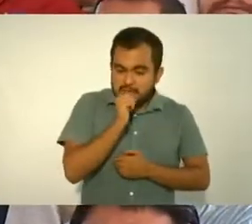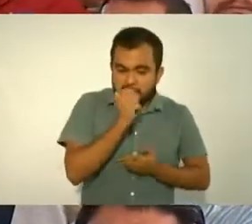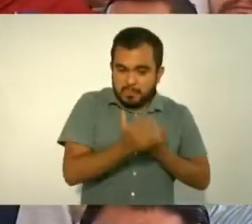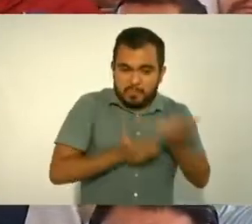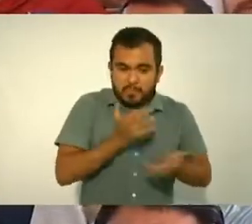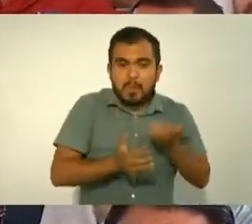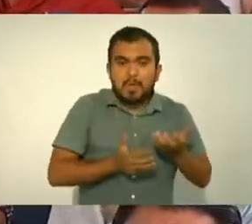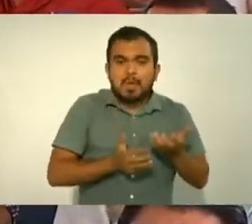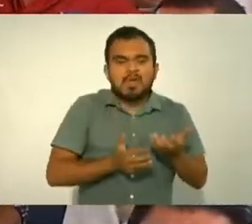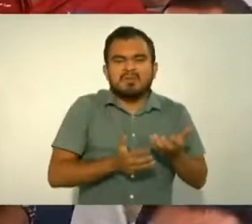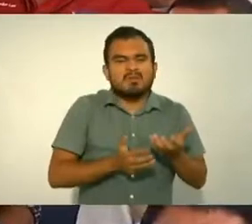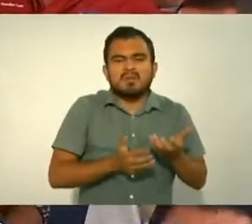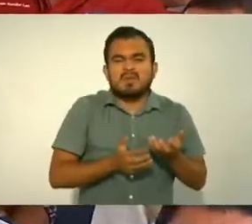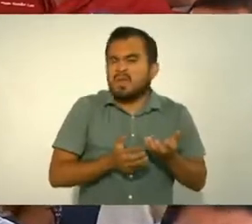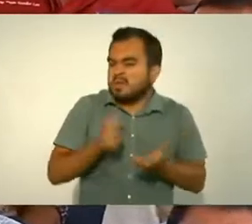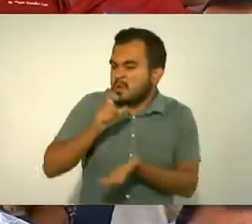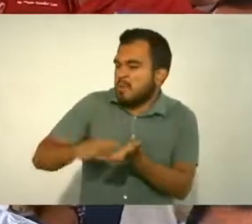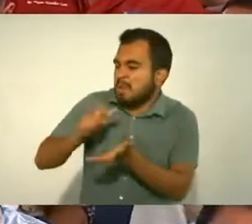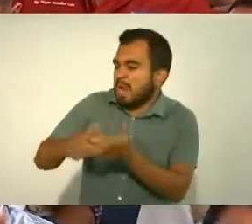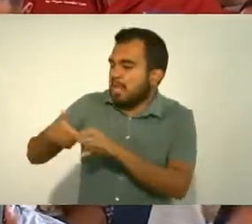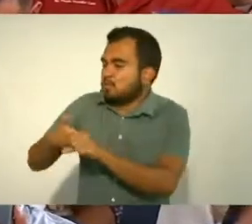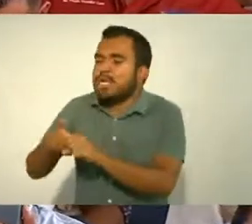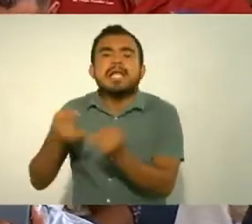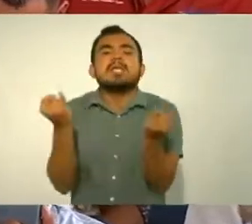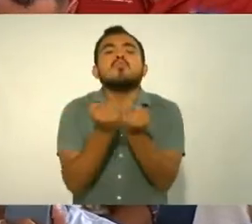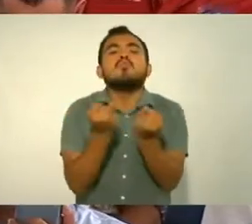naranja y comprar jugo de naranja.